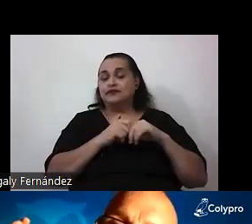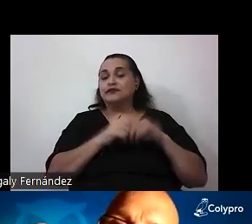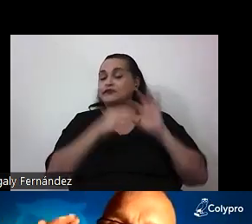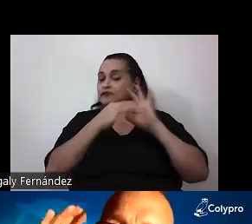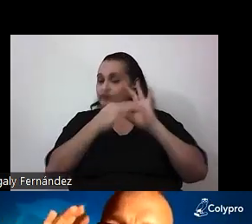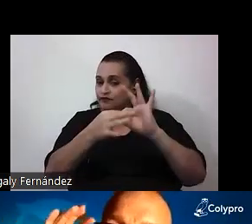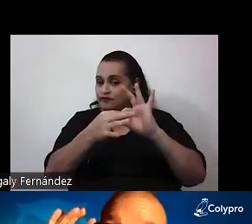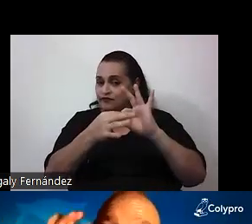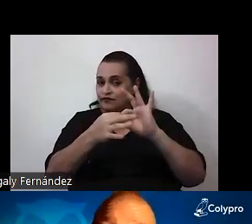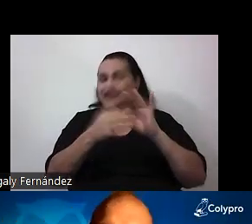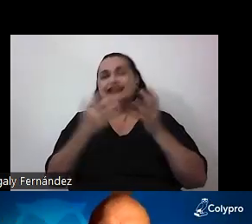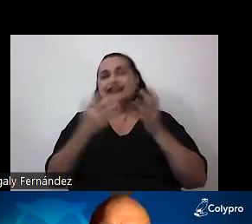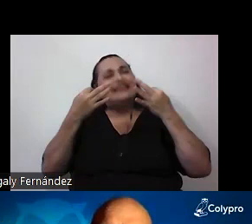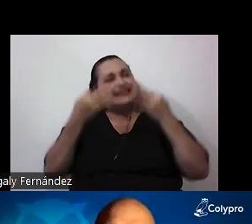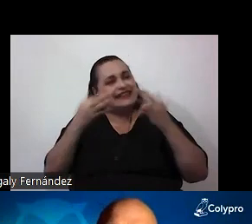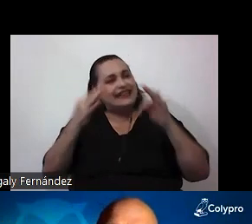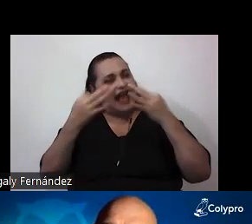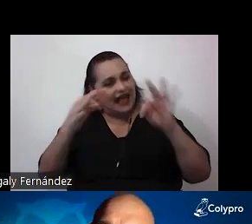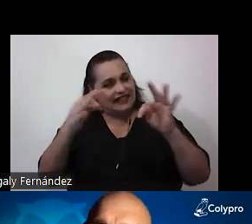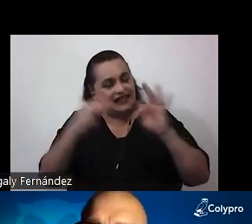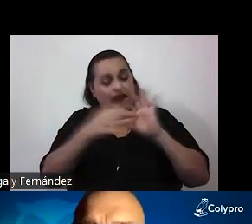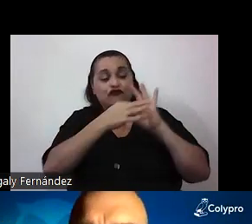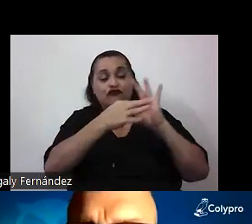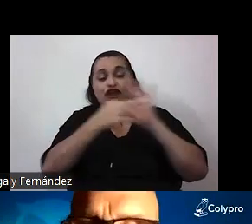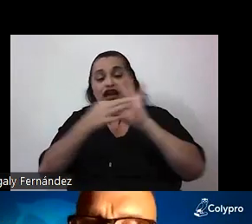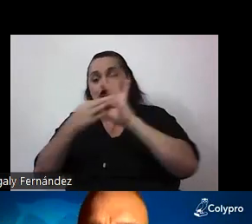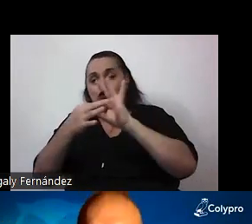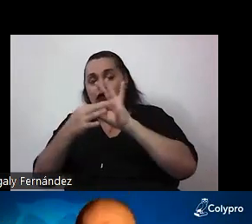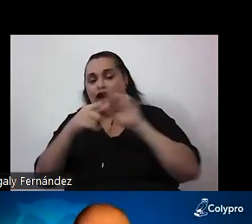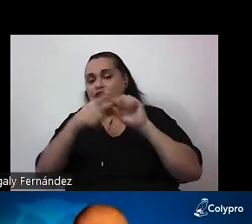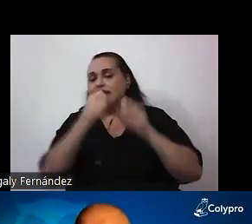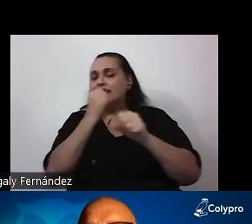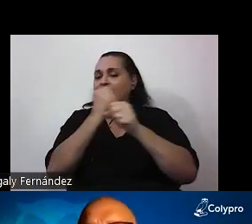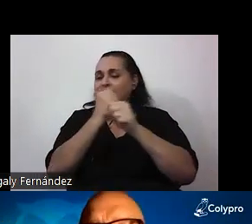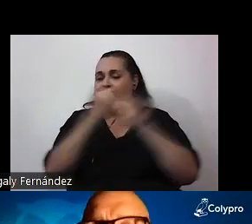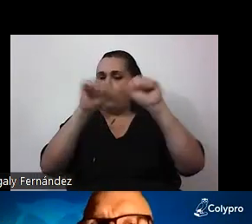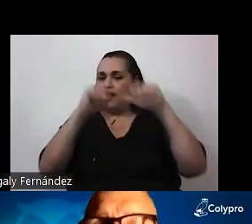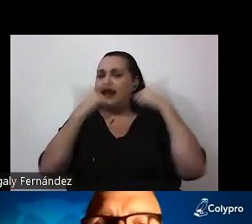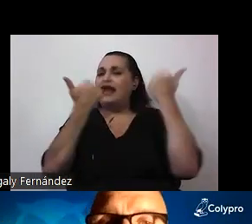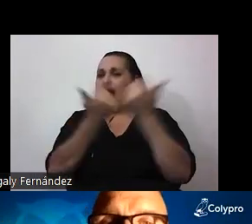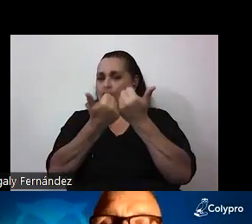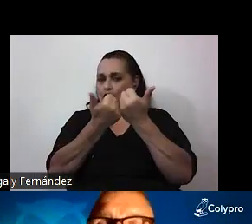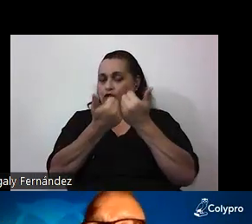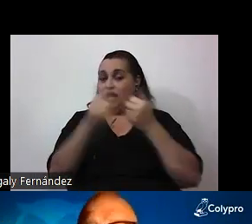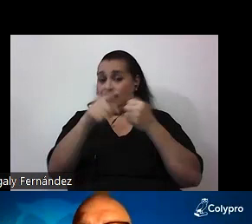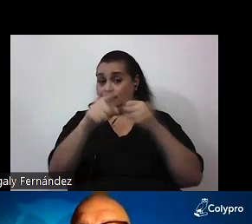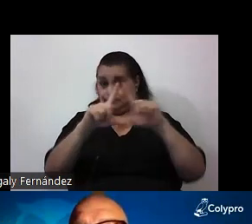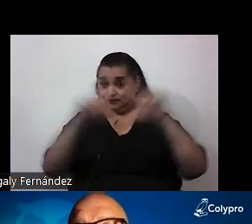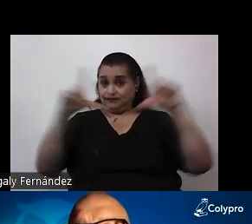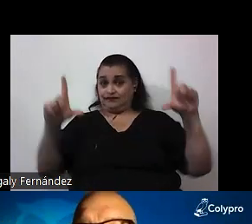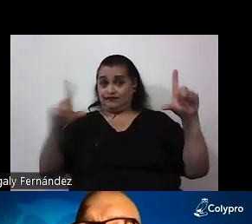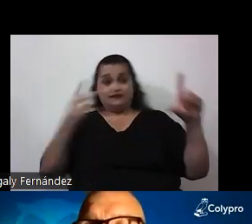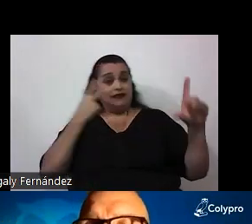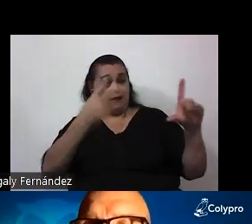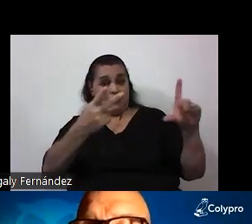un intento de relacionar esto con el trabajo en el aula en esta diapositiva lo que vemos es una